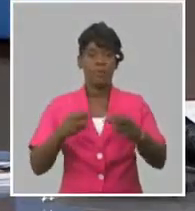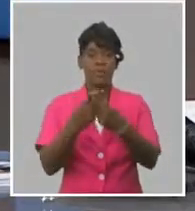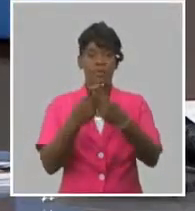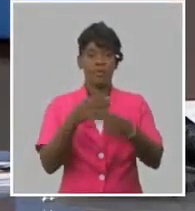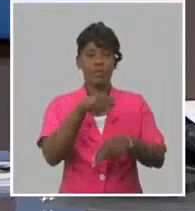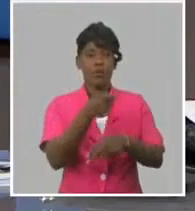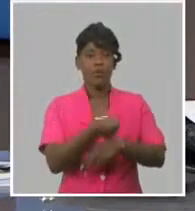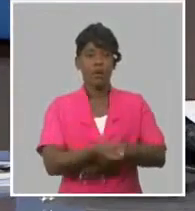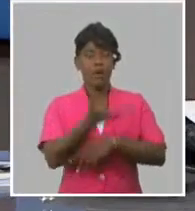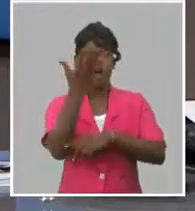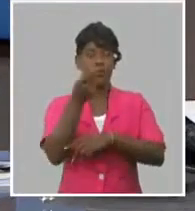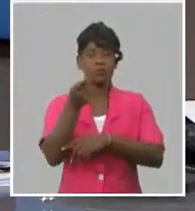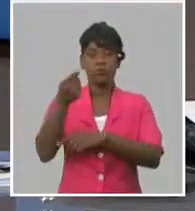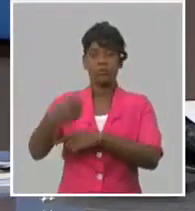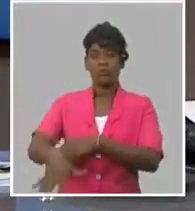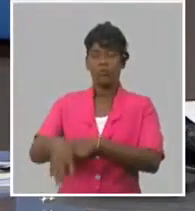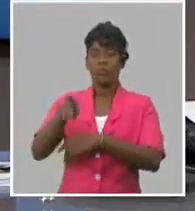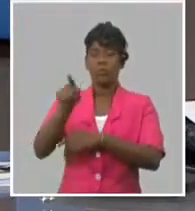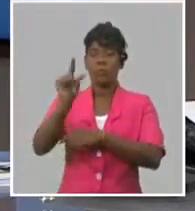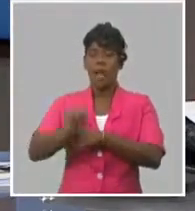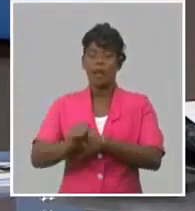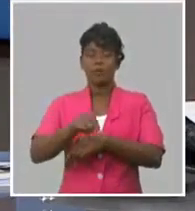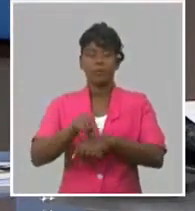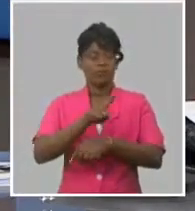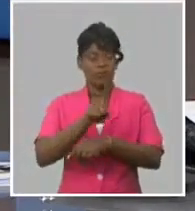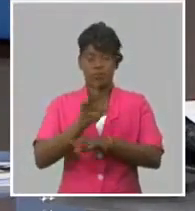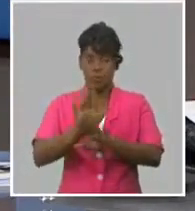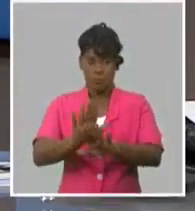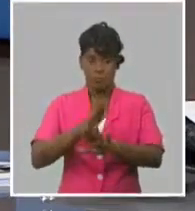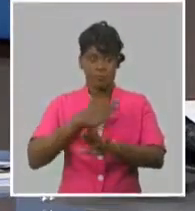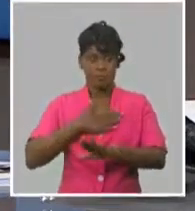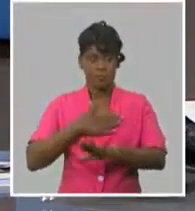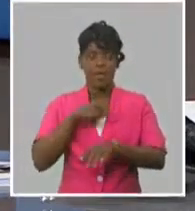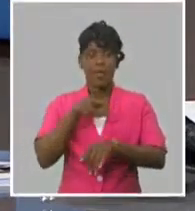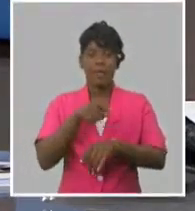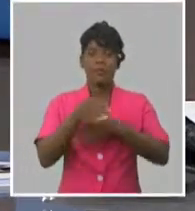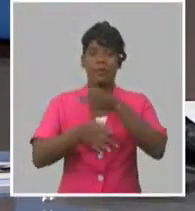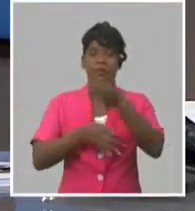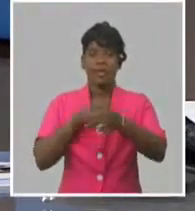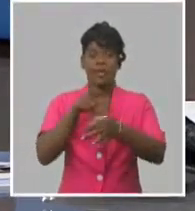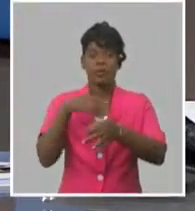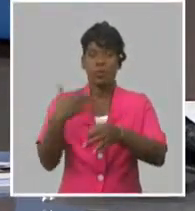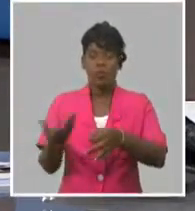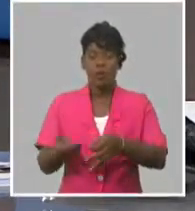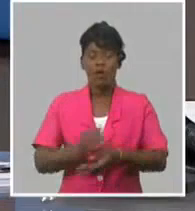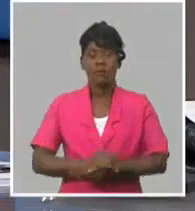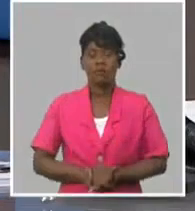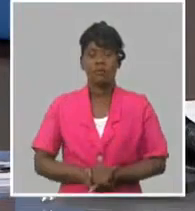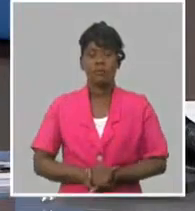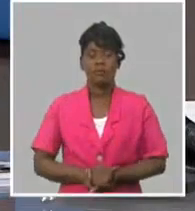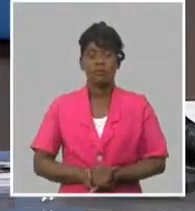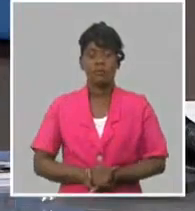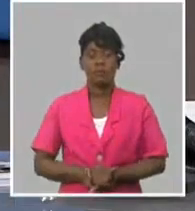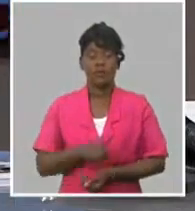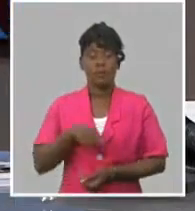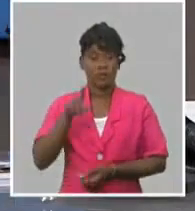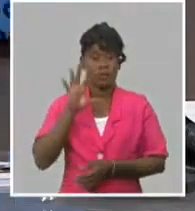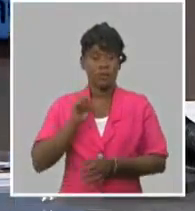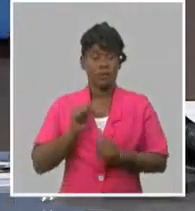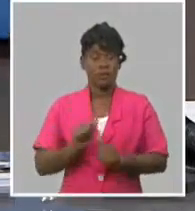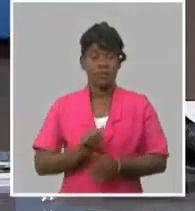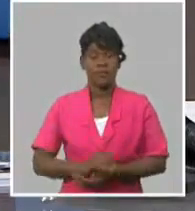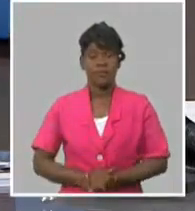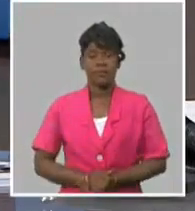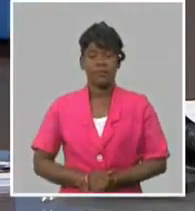Y a los productores le tienen que llegar señales de ese mercado. Eso que quiere decir, para que nos entendamos